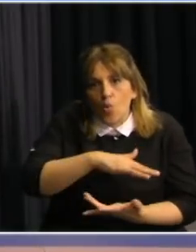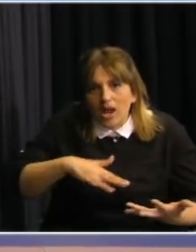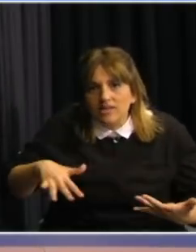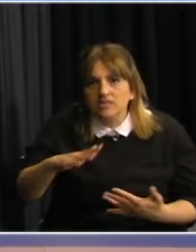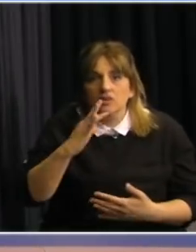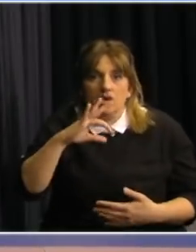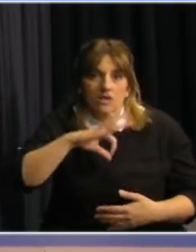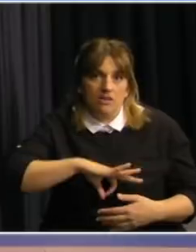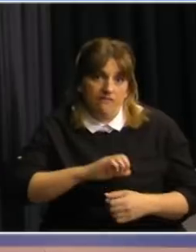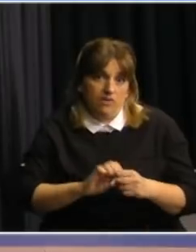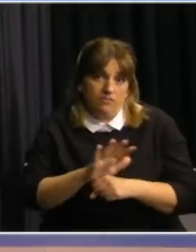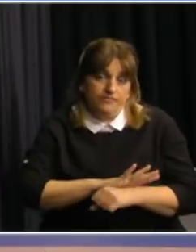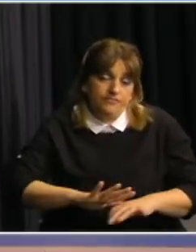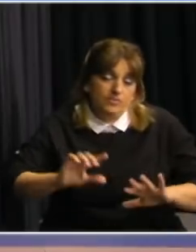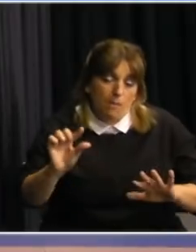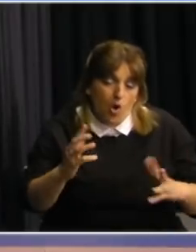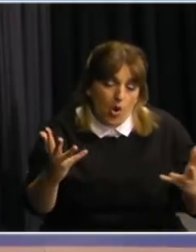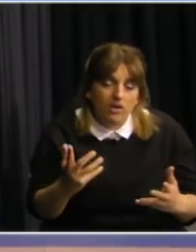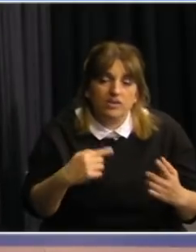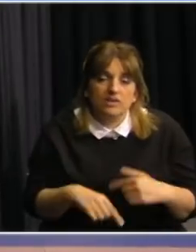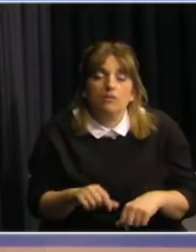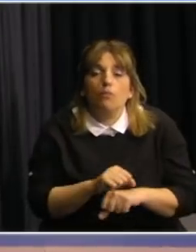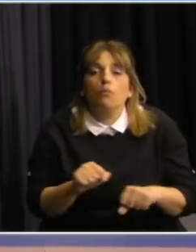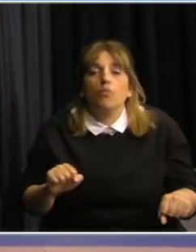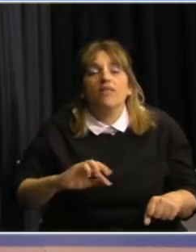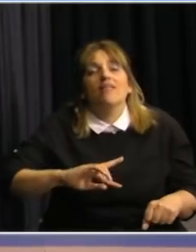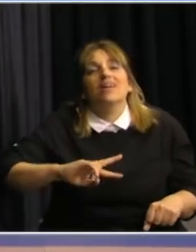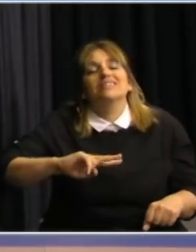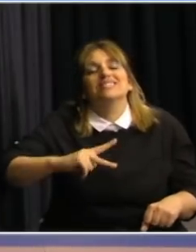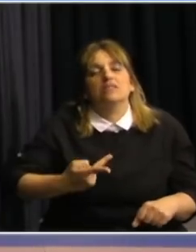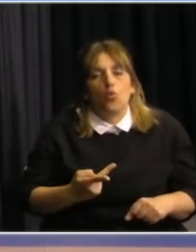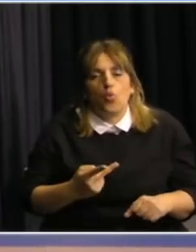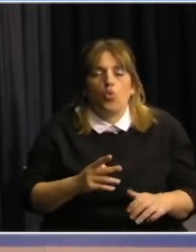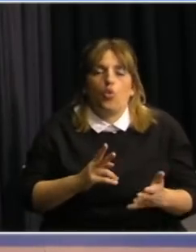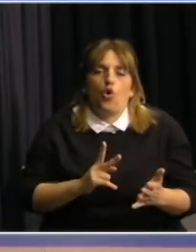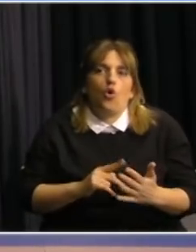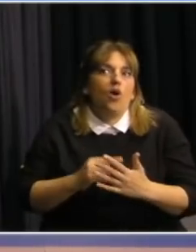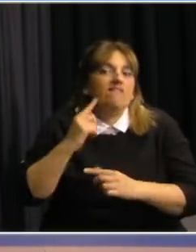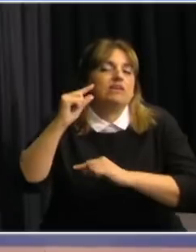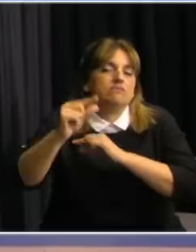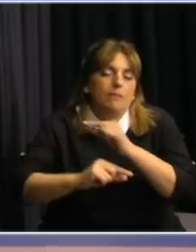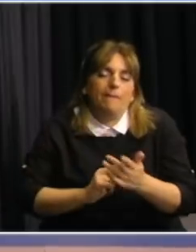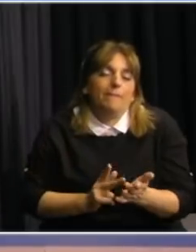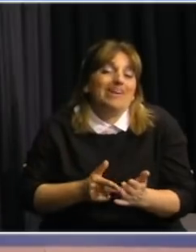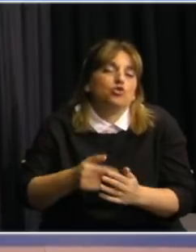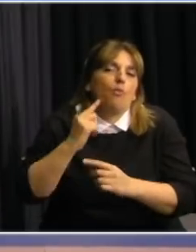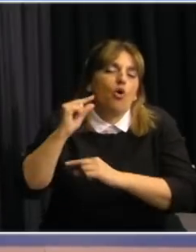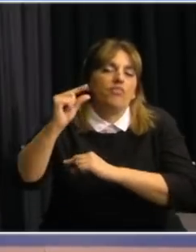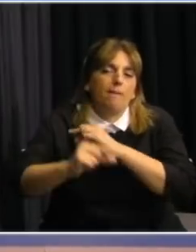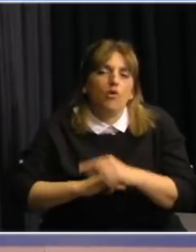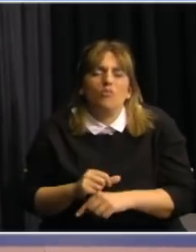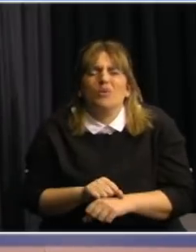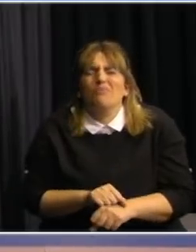bueno quizás se pueda dar un segundo paso pero de vuelta es imposible tener todo